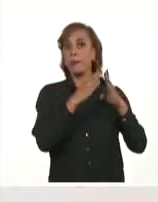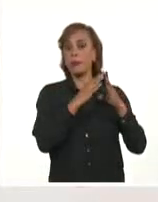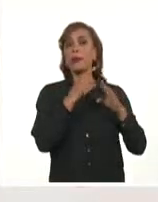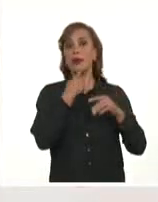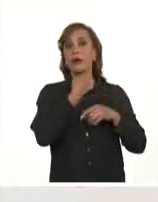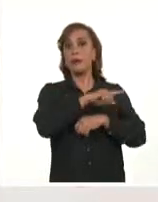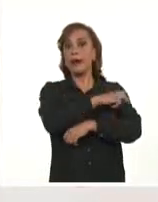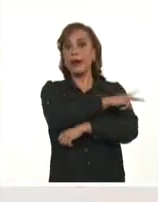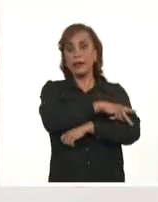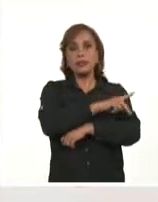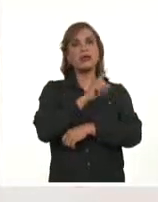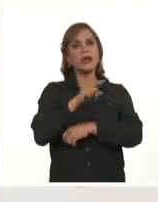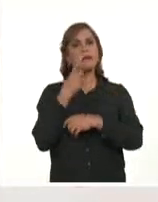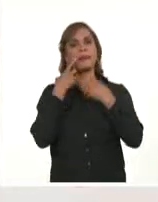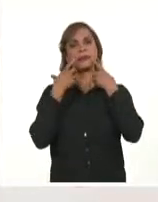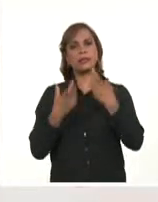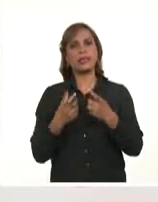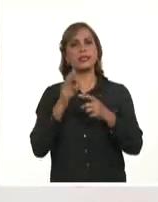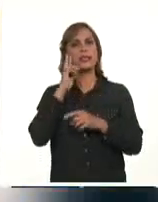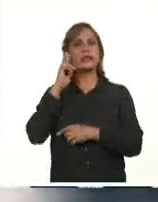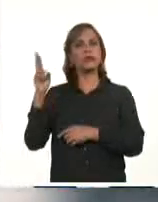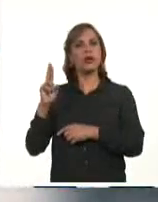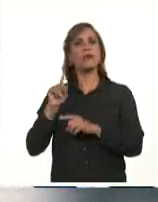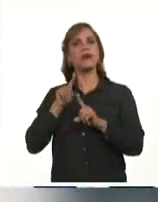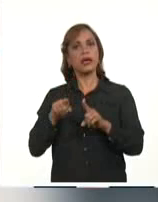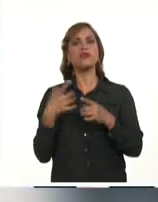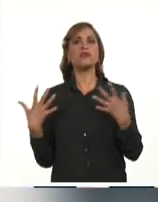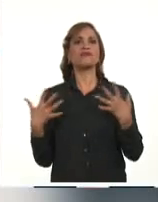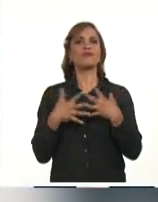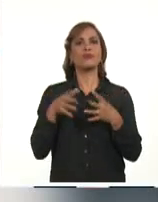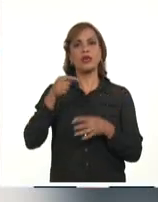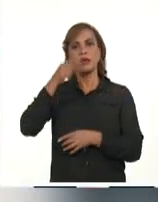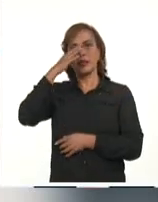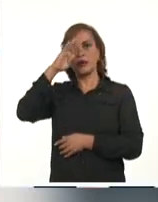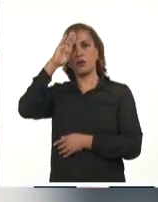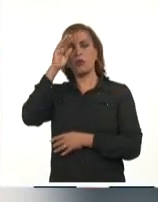indispensable. Recordemos que este texto está a tono con la realidad del país y defiende una mayor inclusión. Gracias. Gracias.